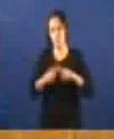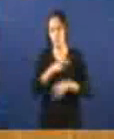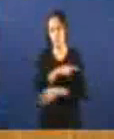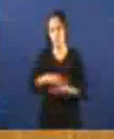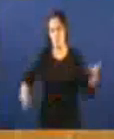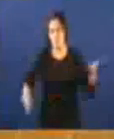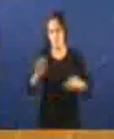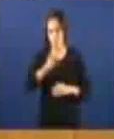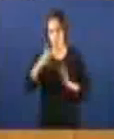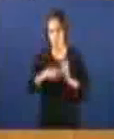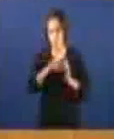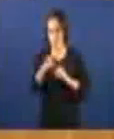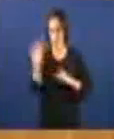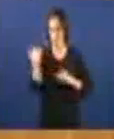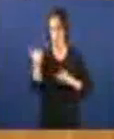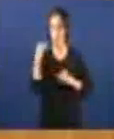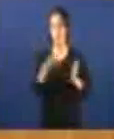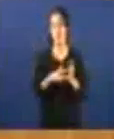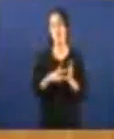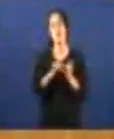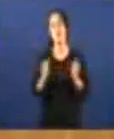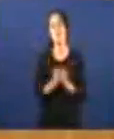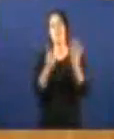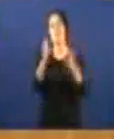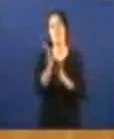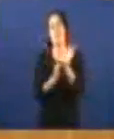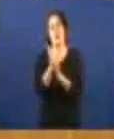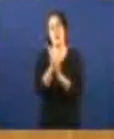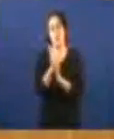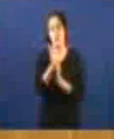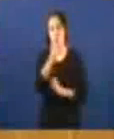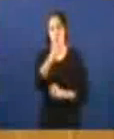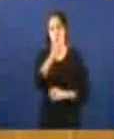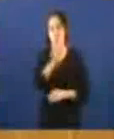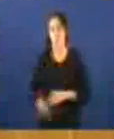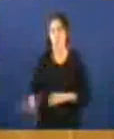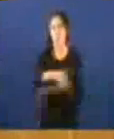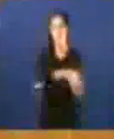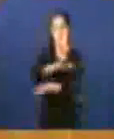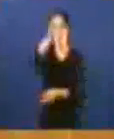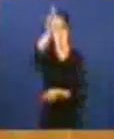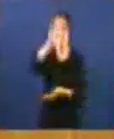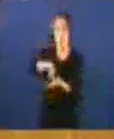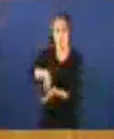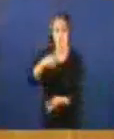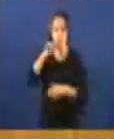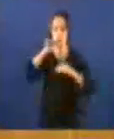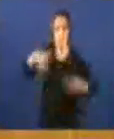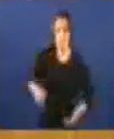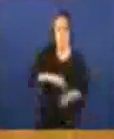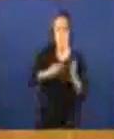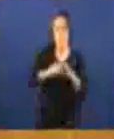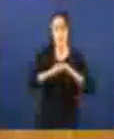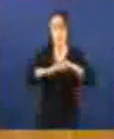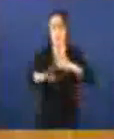o pasado 26 de abril o goberno do Estado Central ven de establecer unha actualización do plano de estabilidade